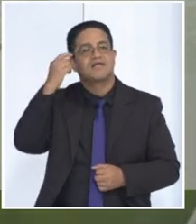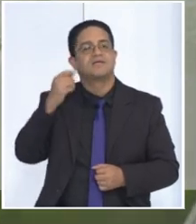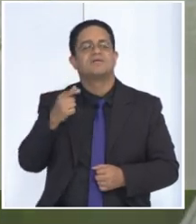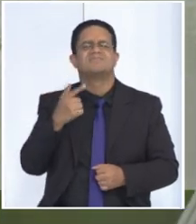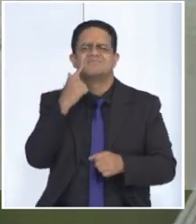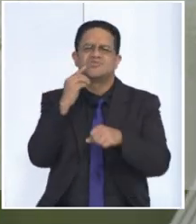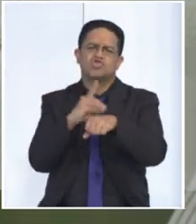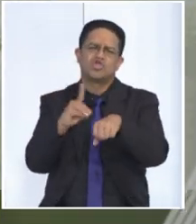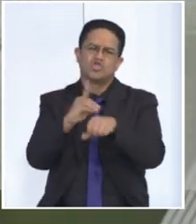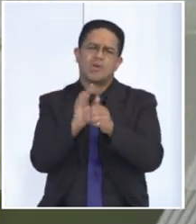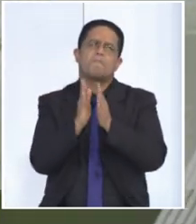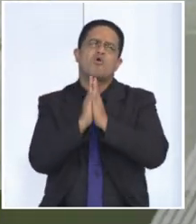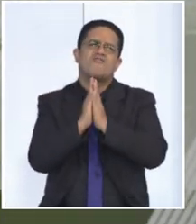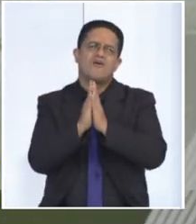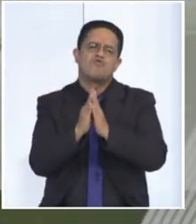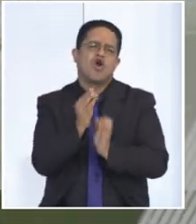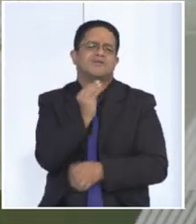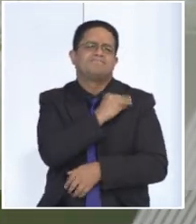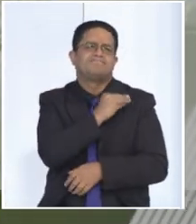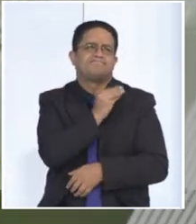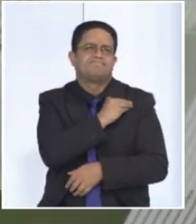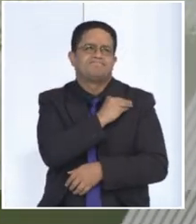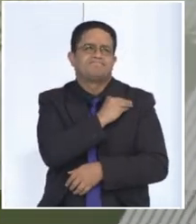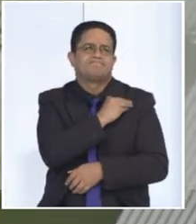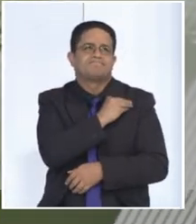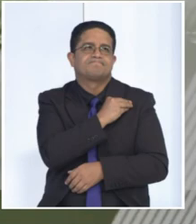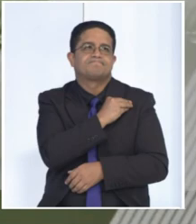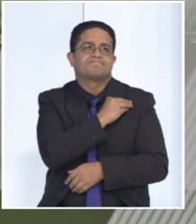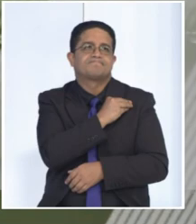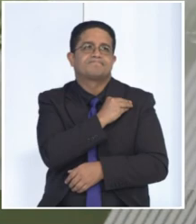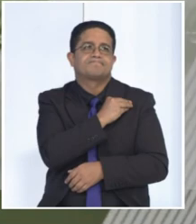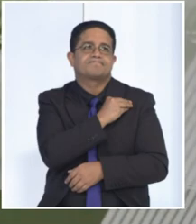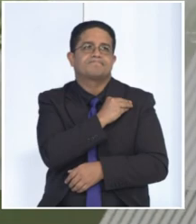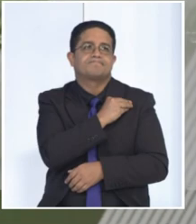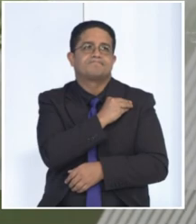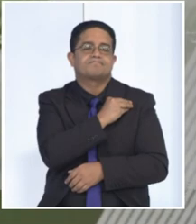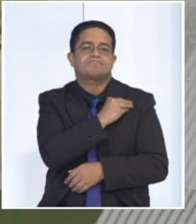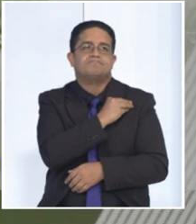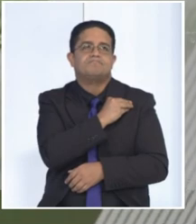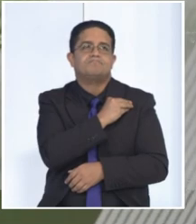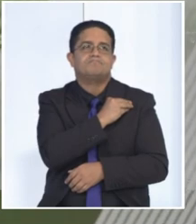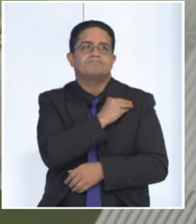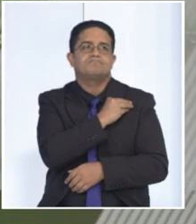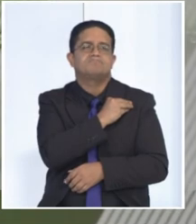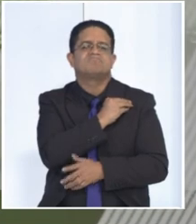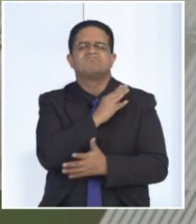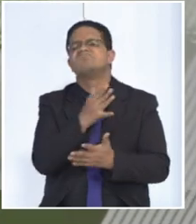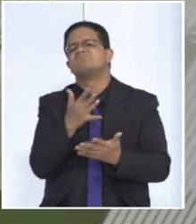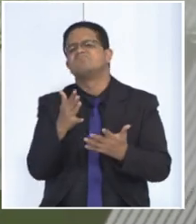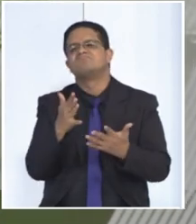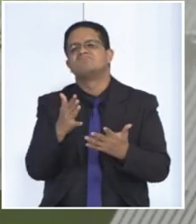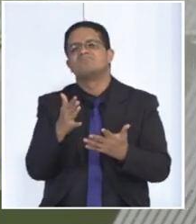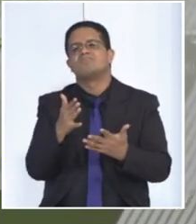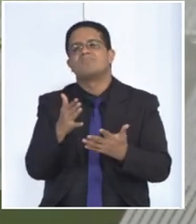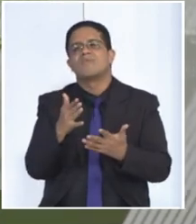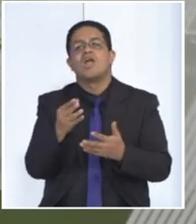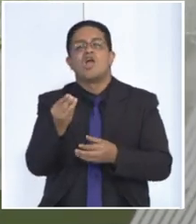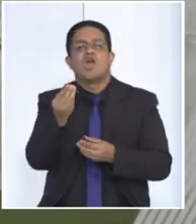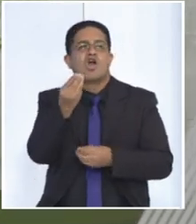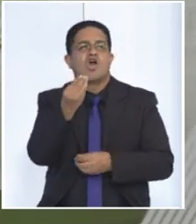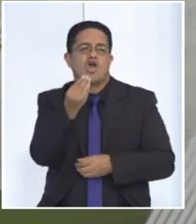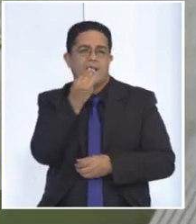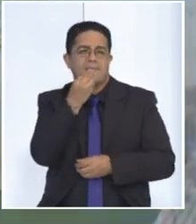Doctor, por favor, indíqueme si es que, cuáles son las causas, los efectos del consumo excesivo de